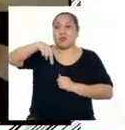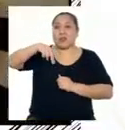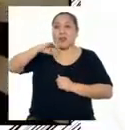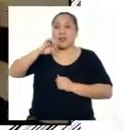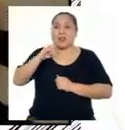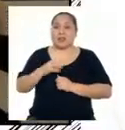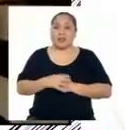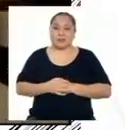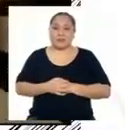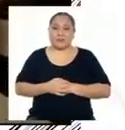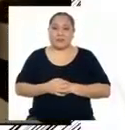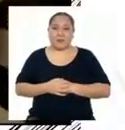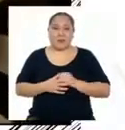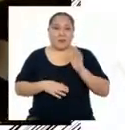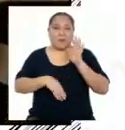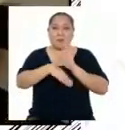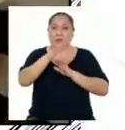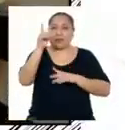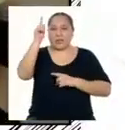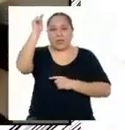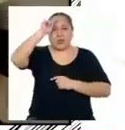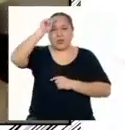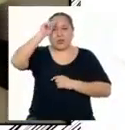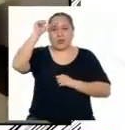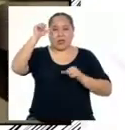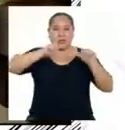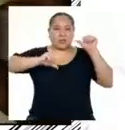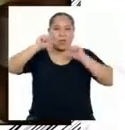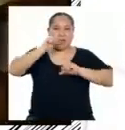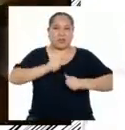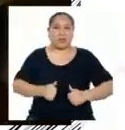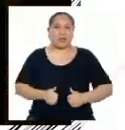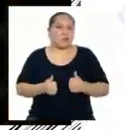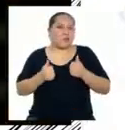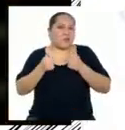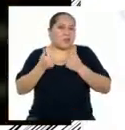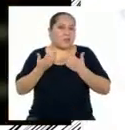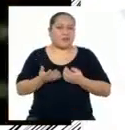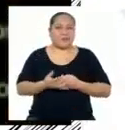Más allá de la teoría Ciencia es vida